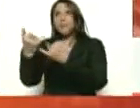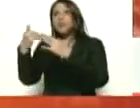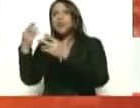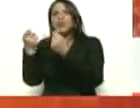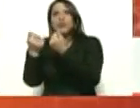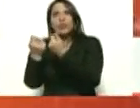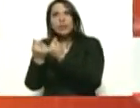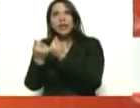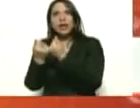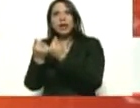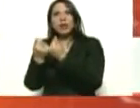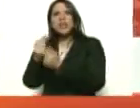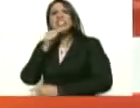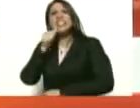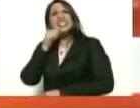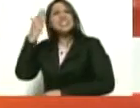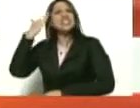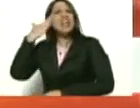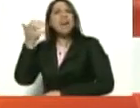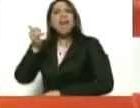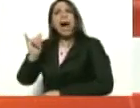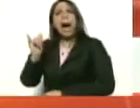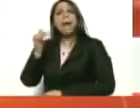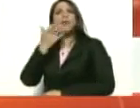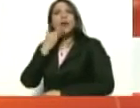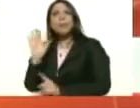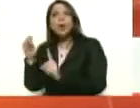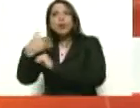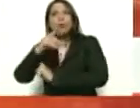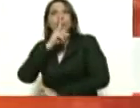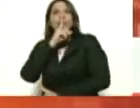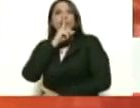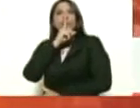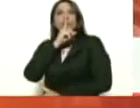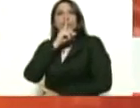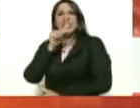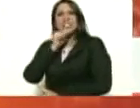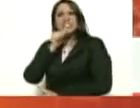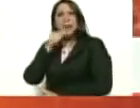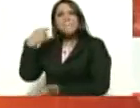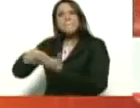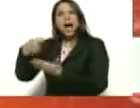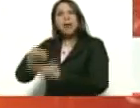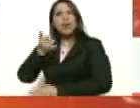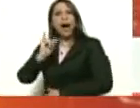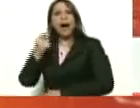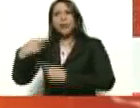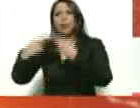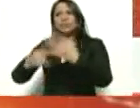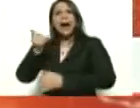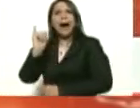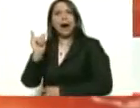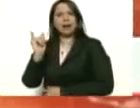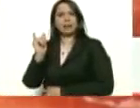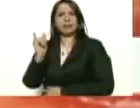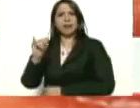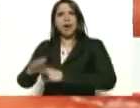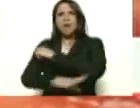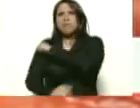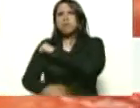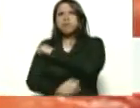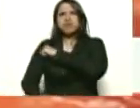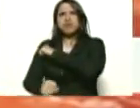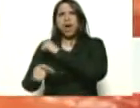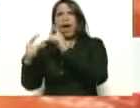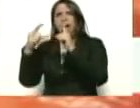qué cosas hay por debajo, compadre? ¿Quién sabe por debajo qué pagos hay, qué cosas hay en la corruptela de